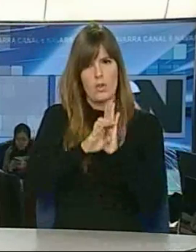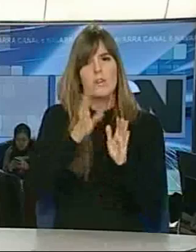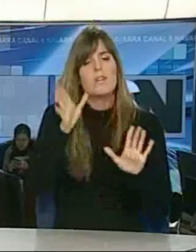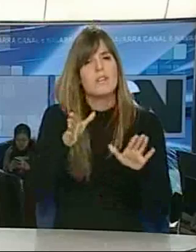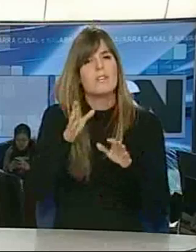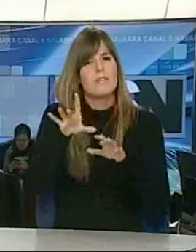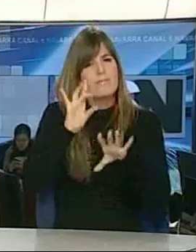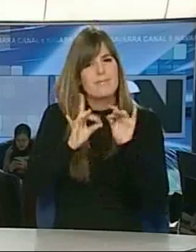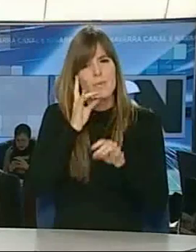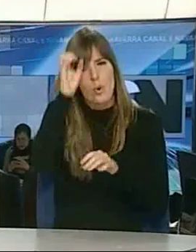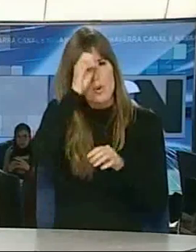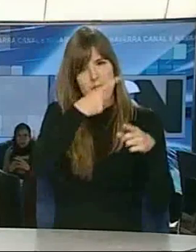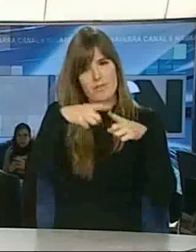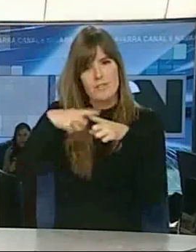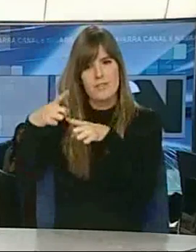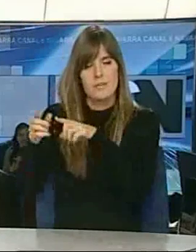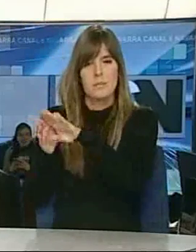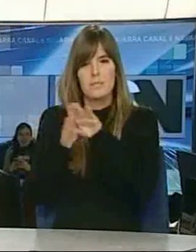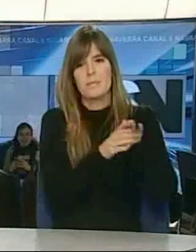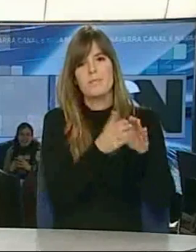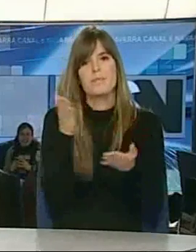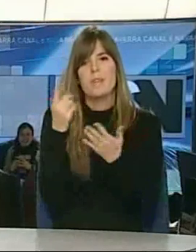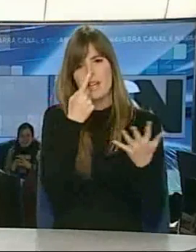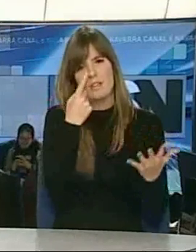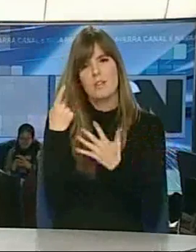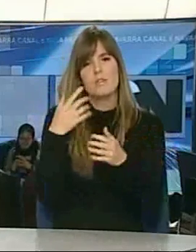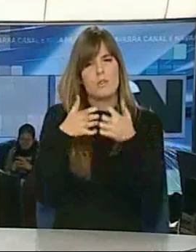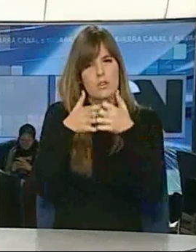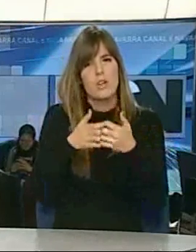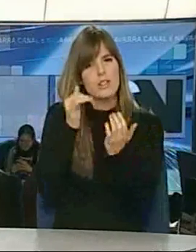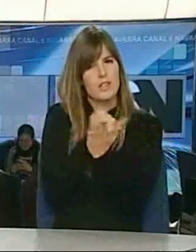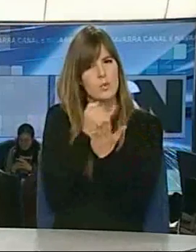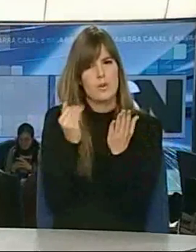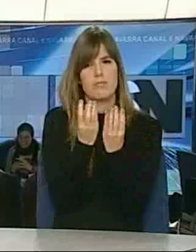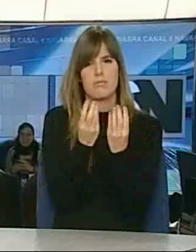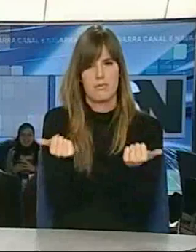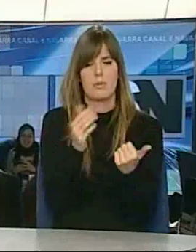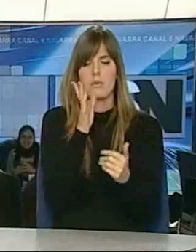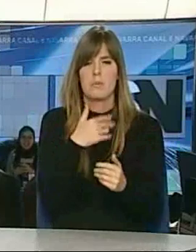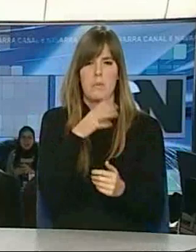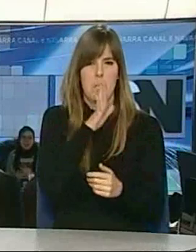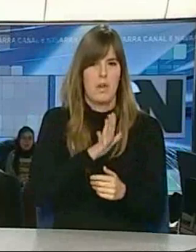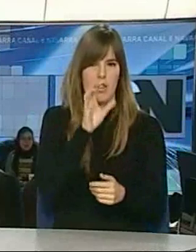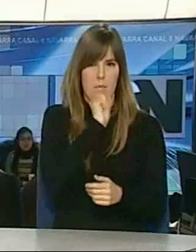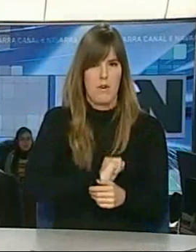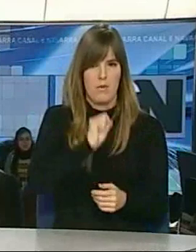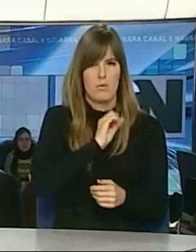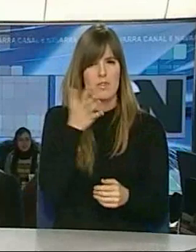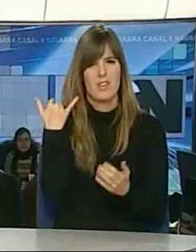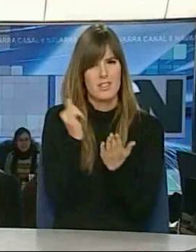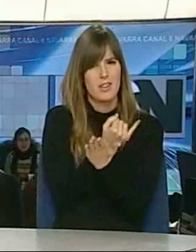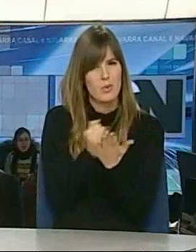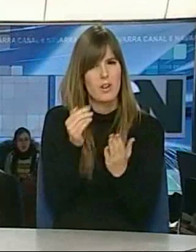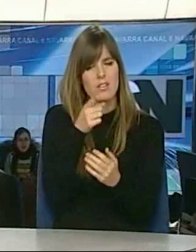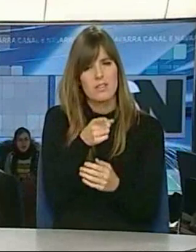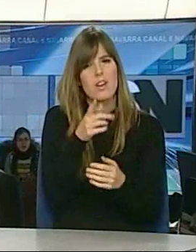opiniones dispares. Desde hace seis años estamos luchando por que desaparezca esta asignatura, con lo cual nos parece maravilloso. Era una asignatura que tenía